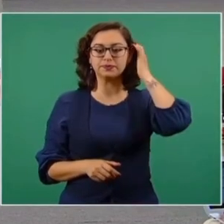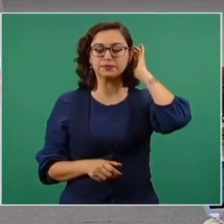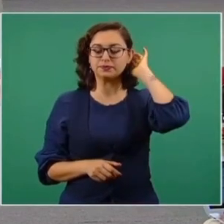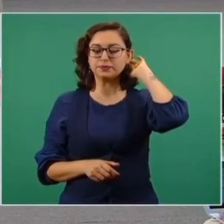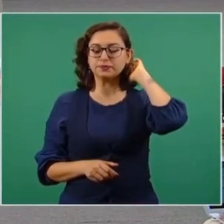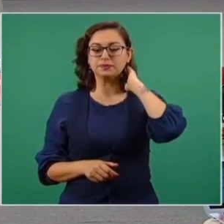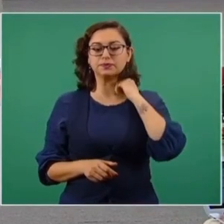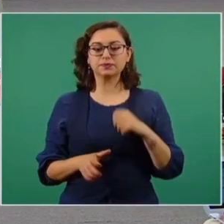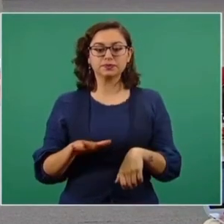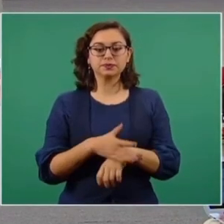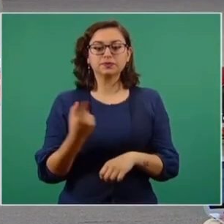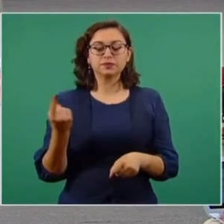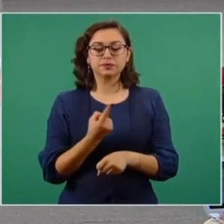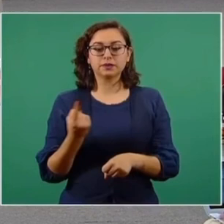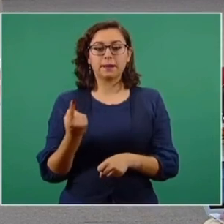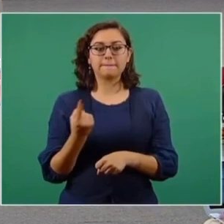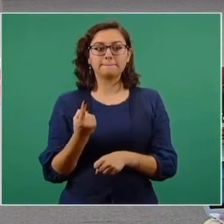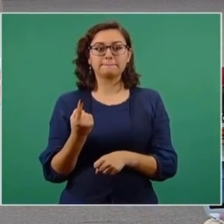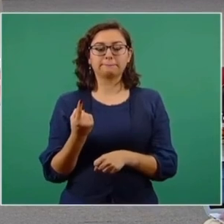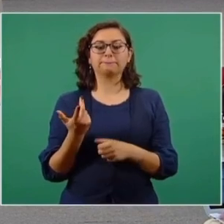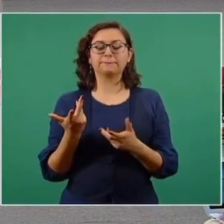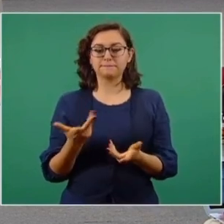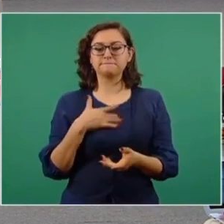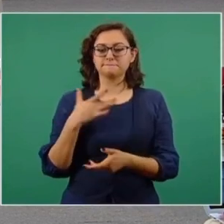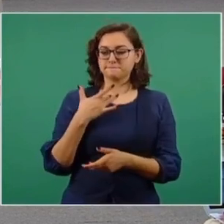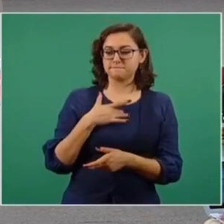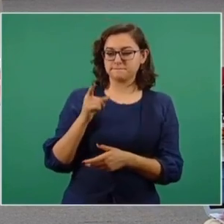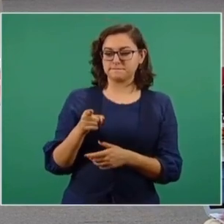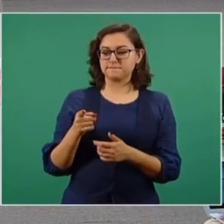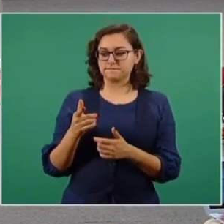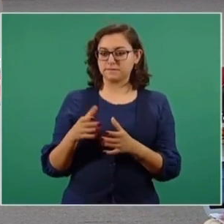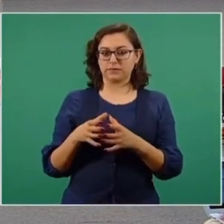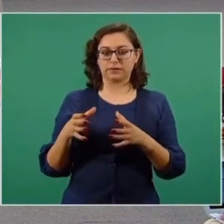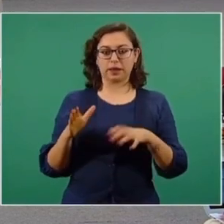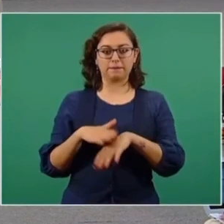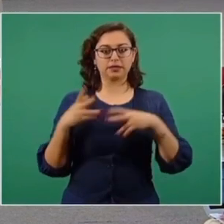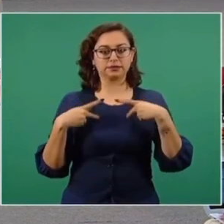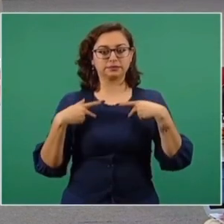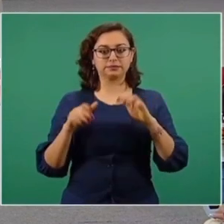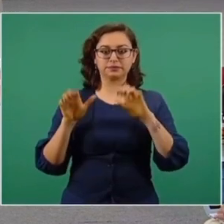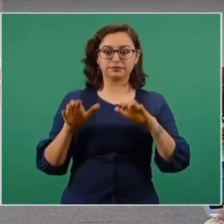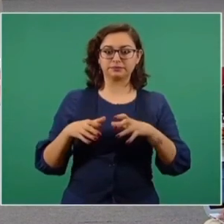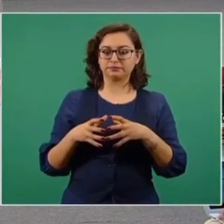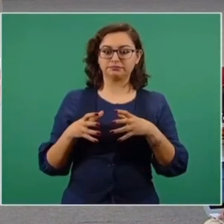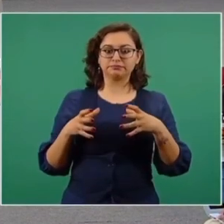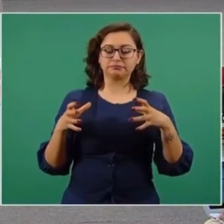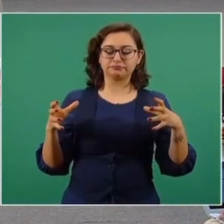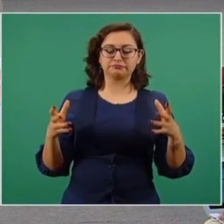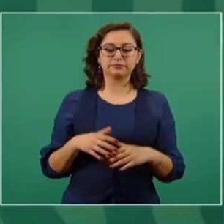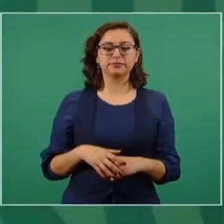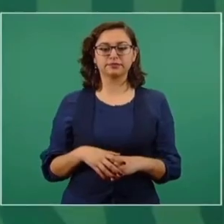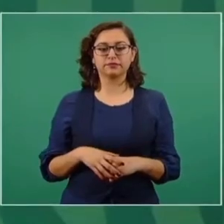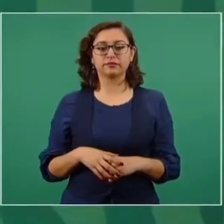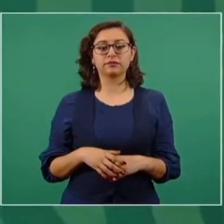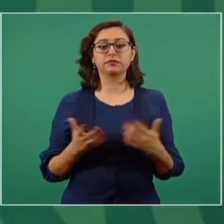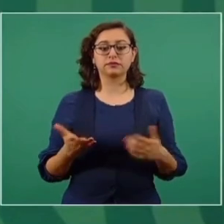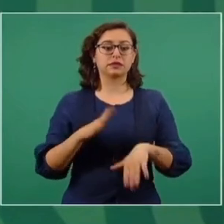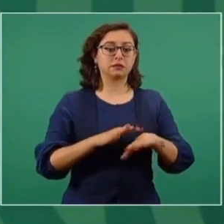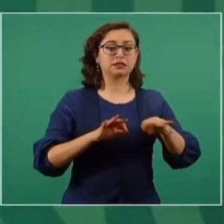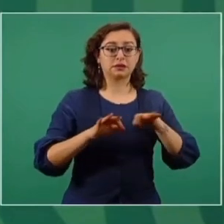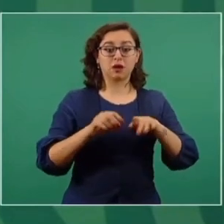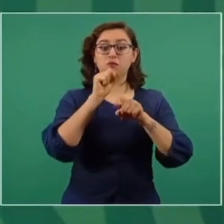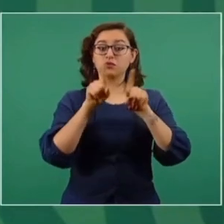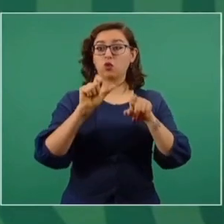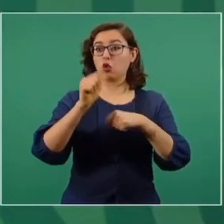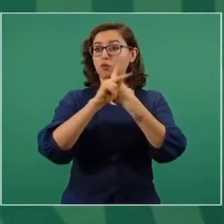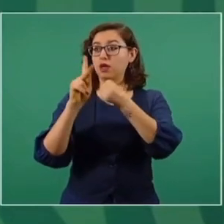indicios de crecimiento de la economía. Está incrementándose la producción y las